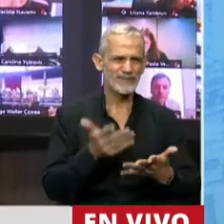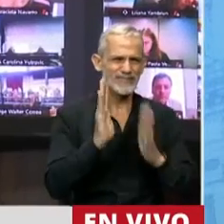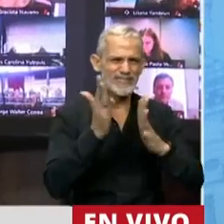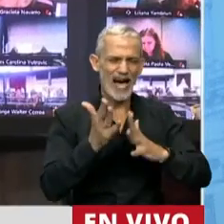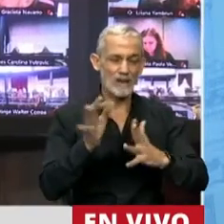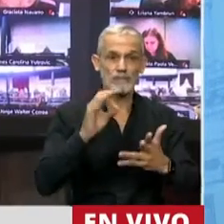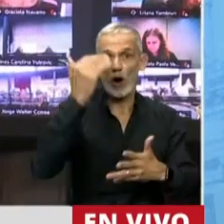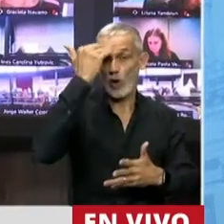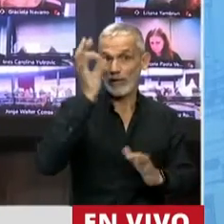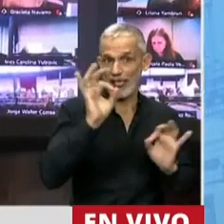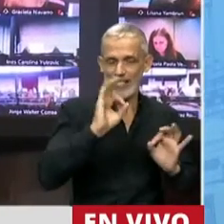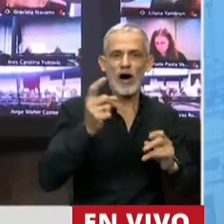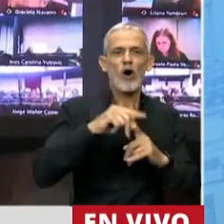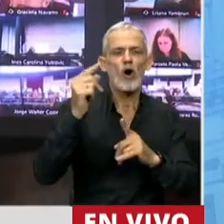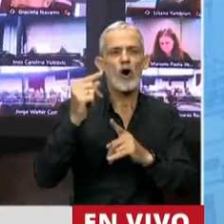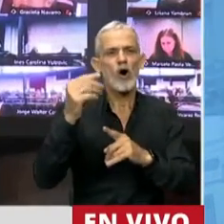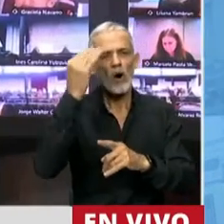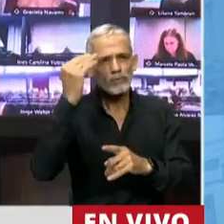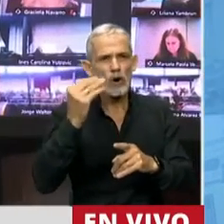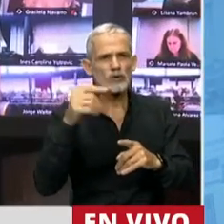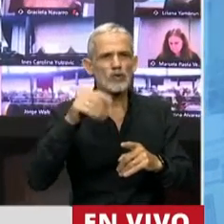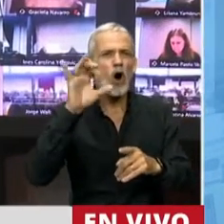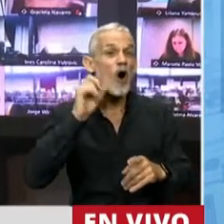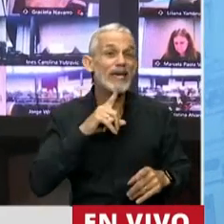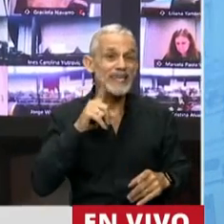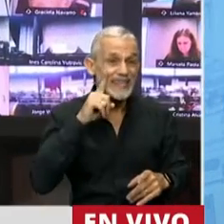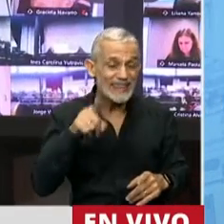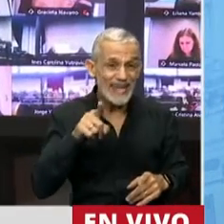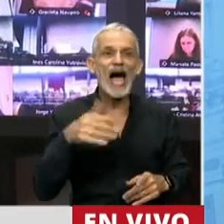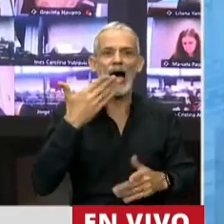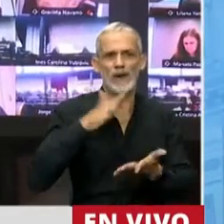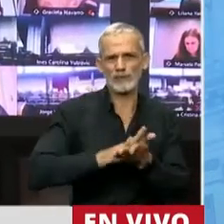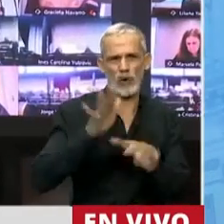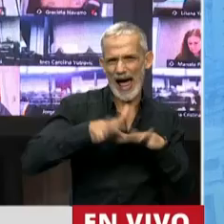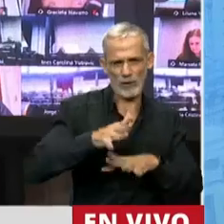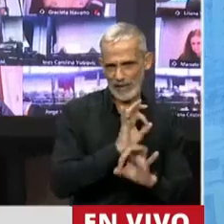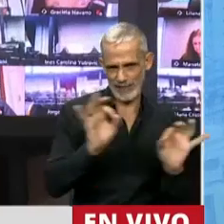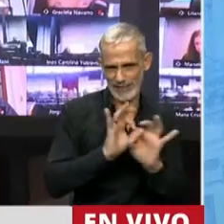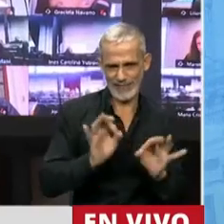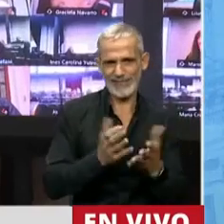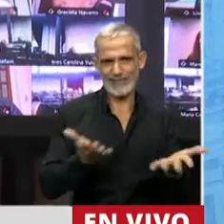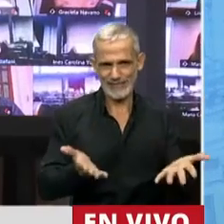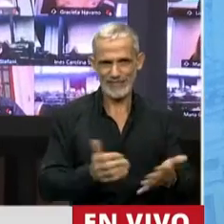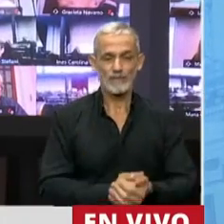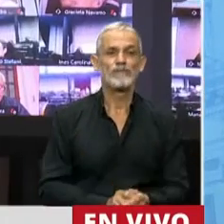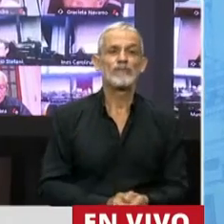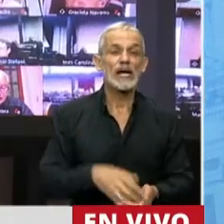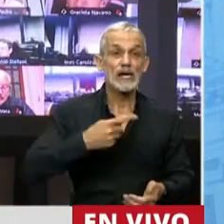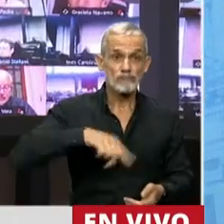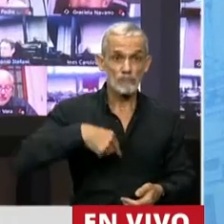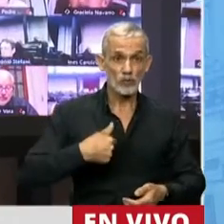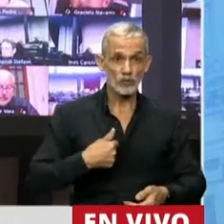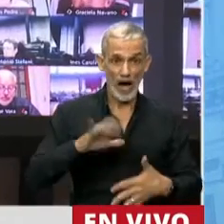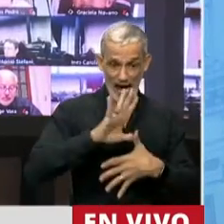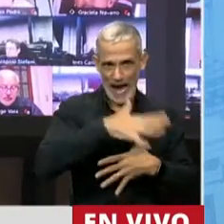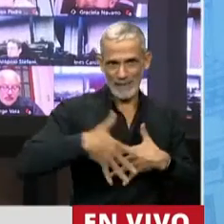ni la Constitución ni la Constitución supletoria de OIT hablaban del acoso. También nosotros, como